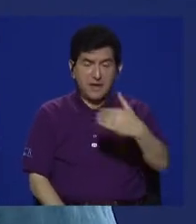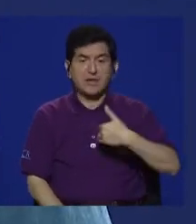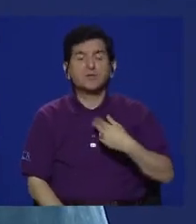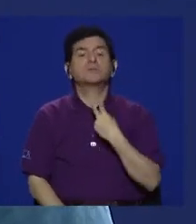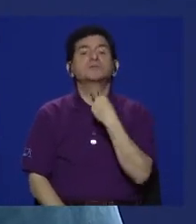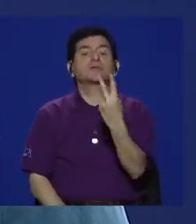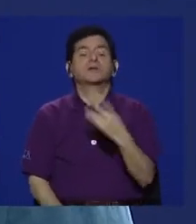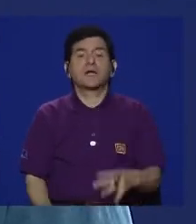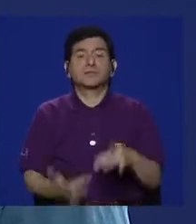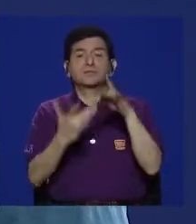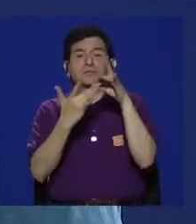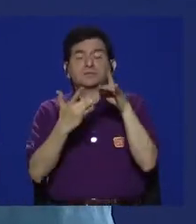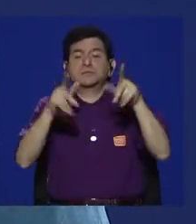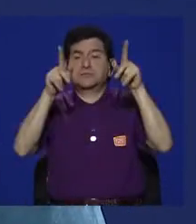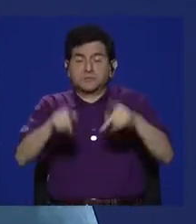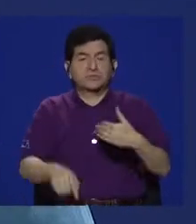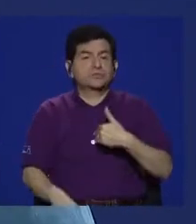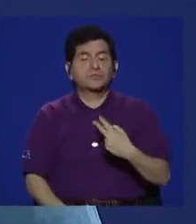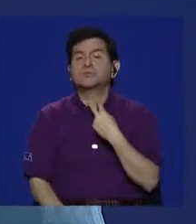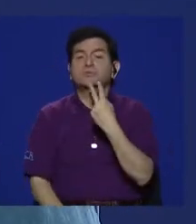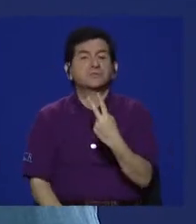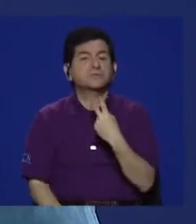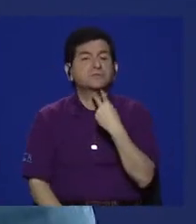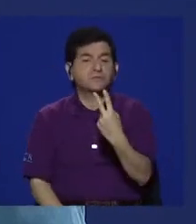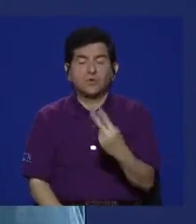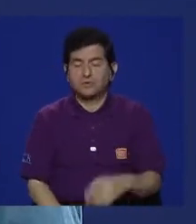especialmente la gente que no tiene voz.